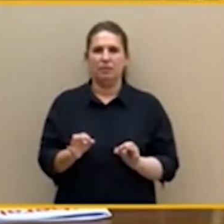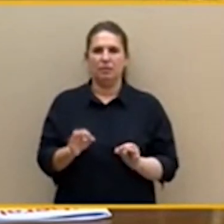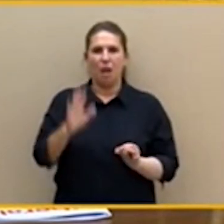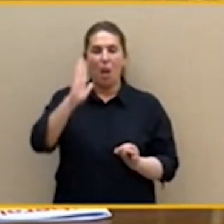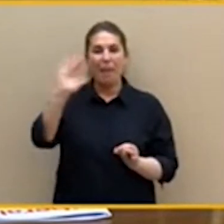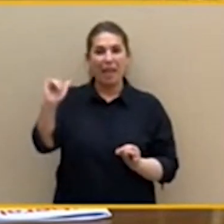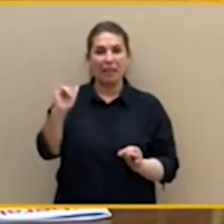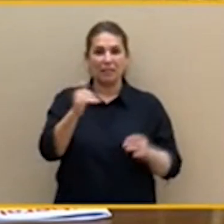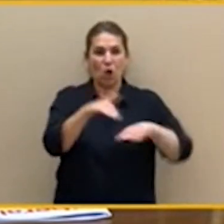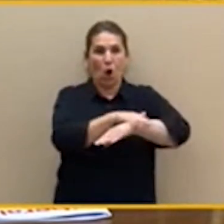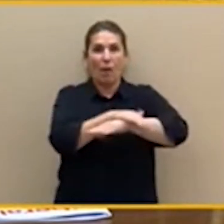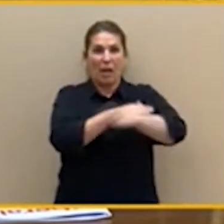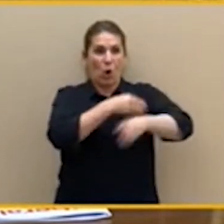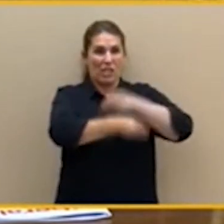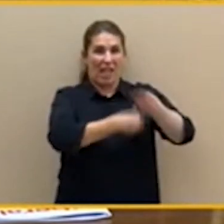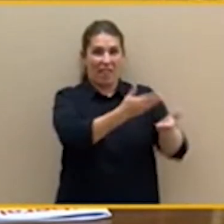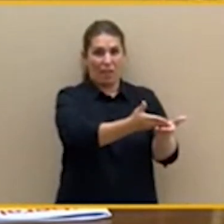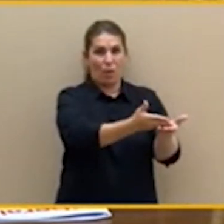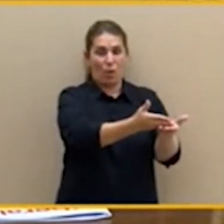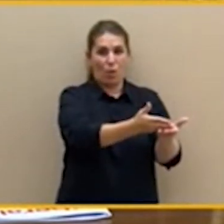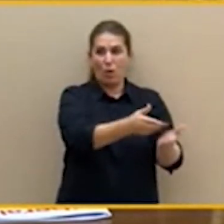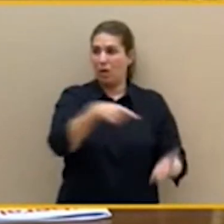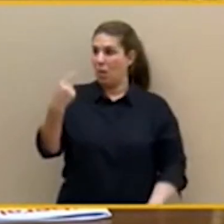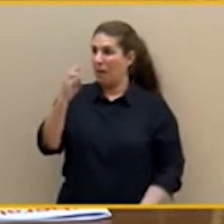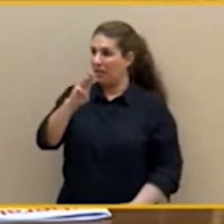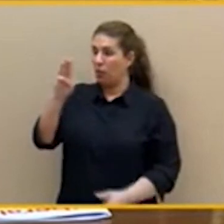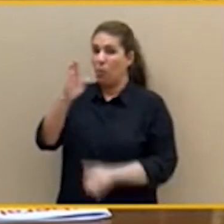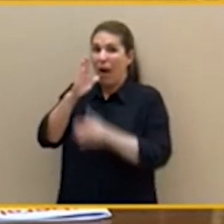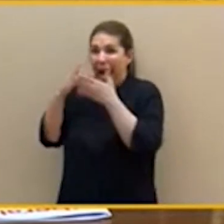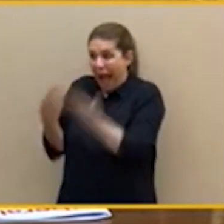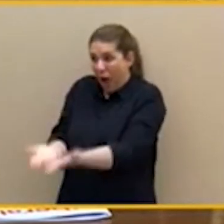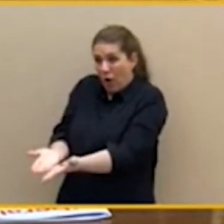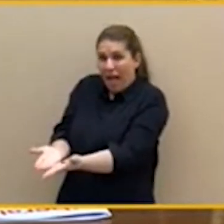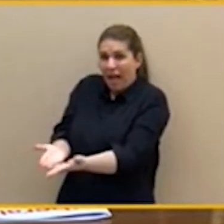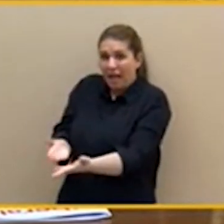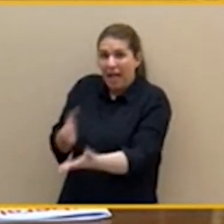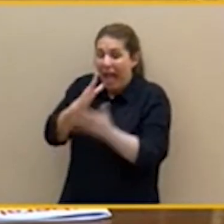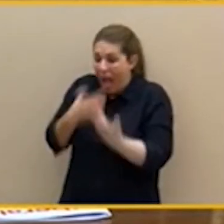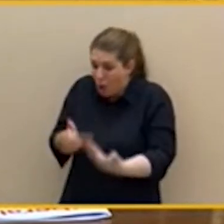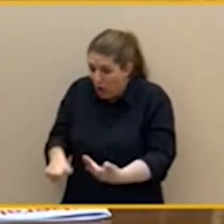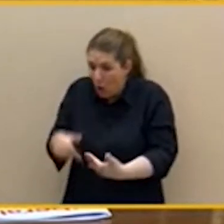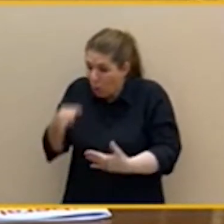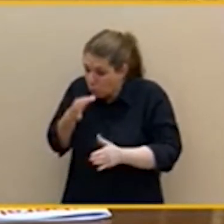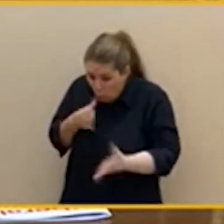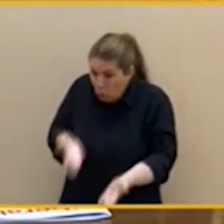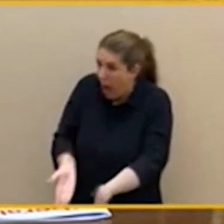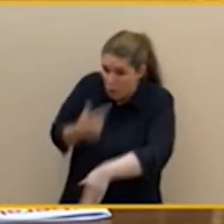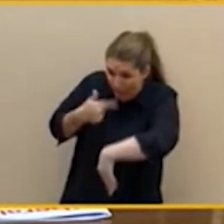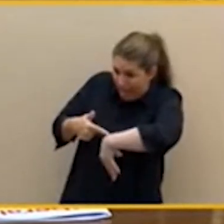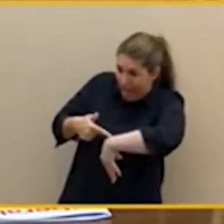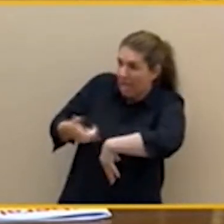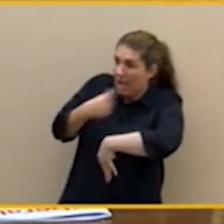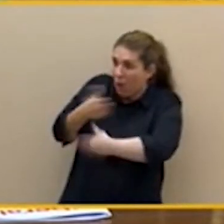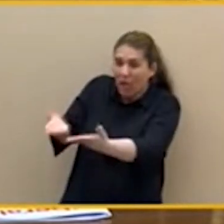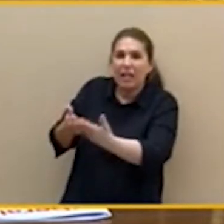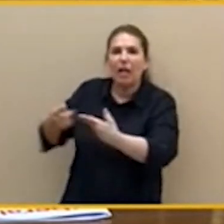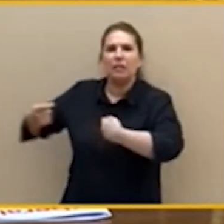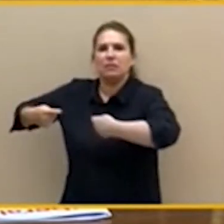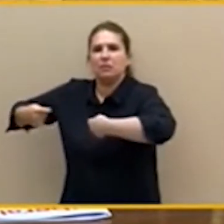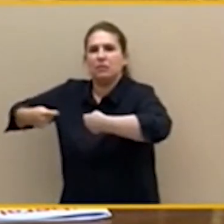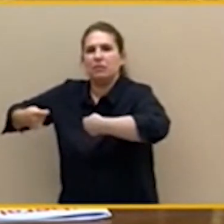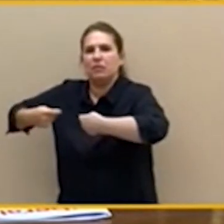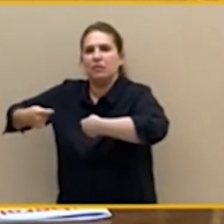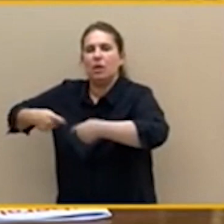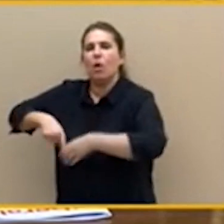momentos, en estos instantes, está negociando los puestos del Consejo General del Poder Judicial y del Tribunal Constitucional